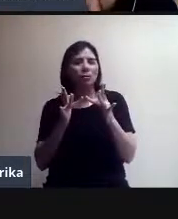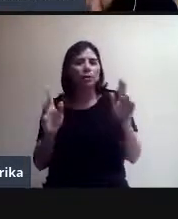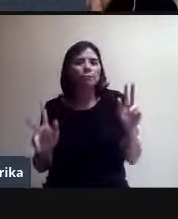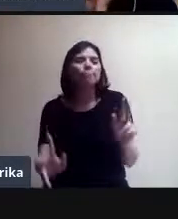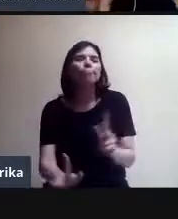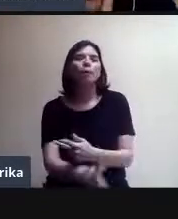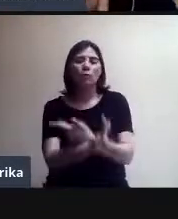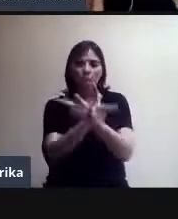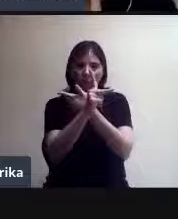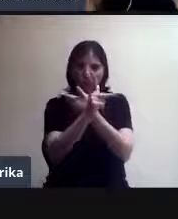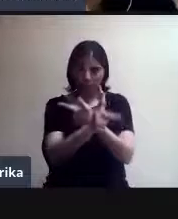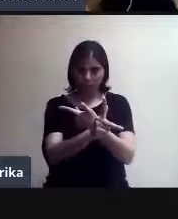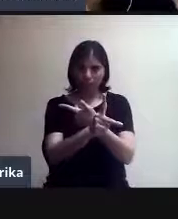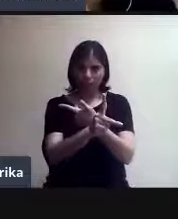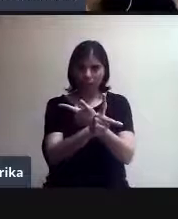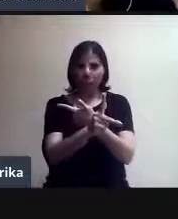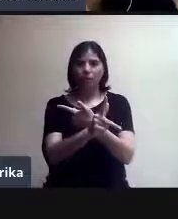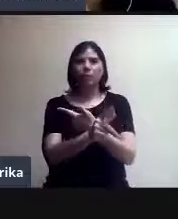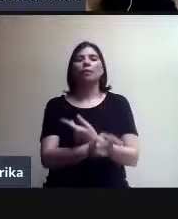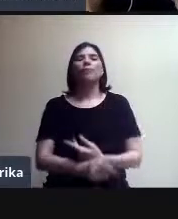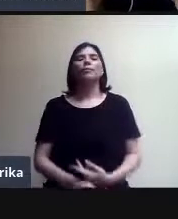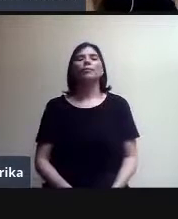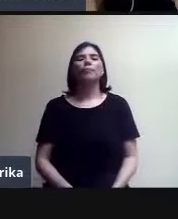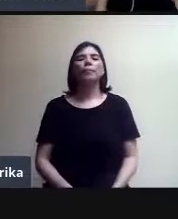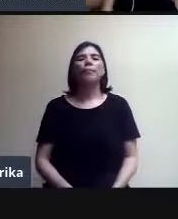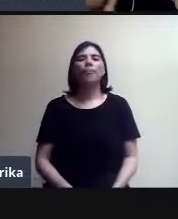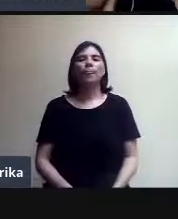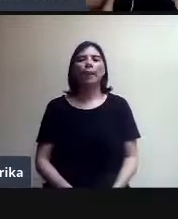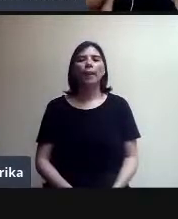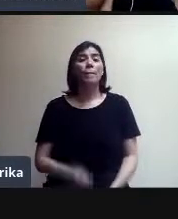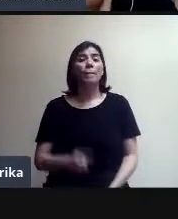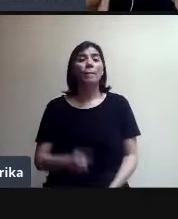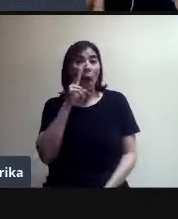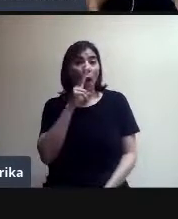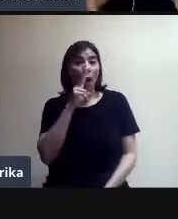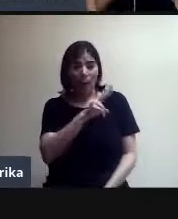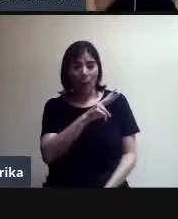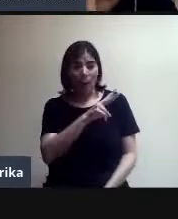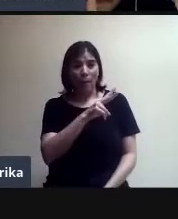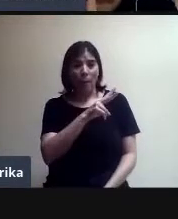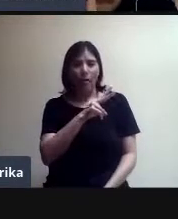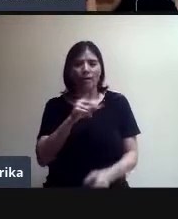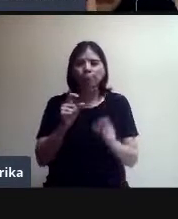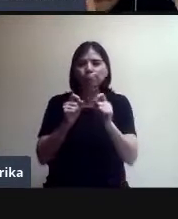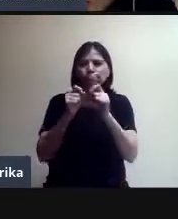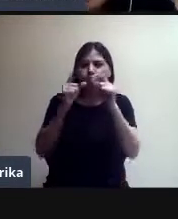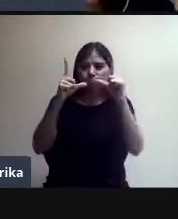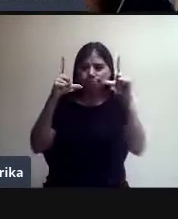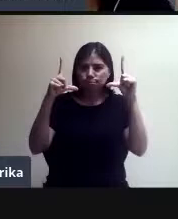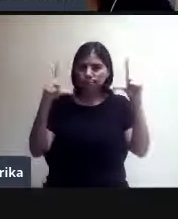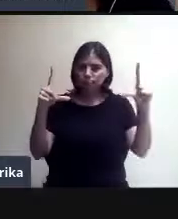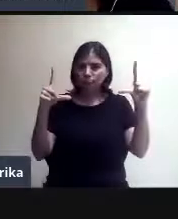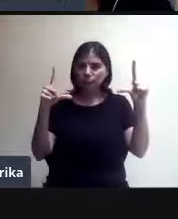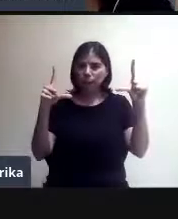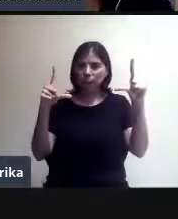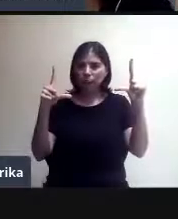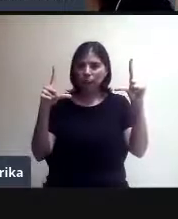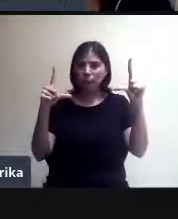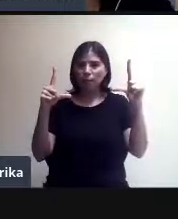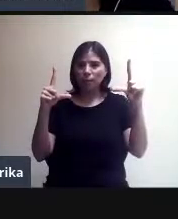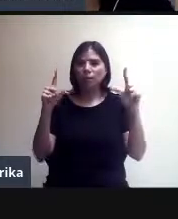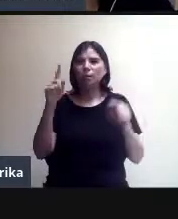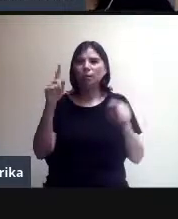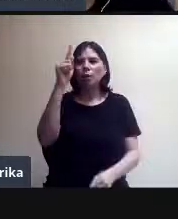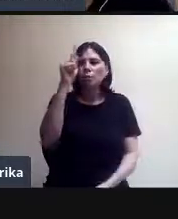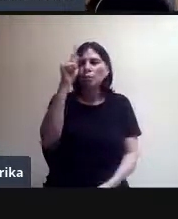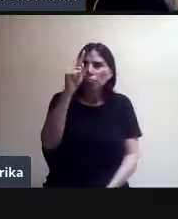presente, que tengo por ahí. Entonces, observen, ustedes están observando mi pantalla, ¿sí? Yo me voy a ir aquí